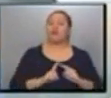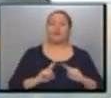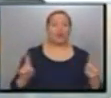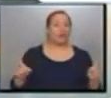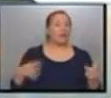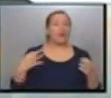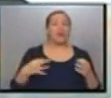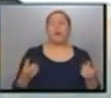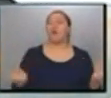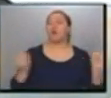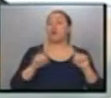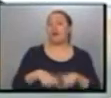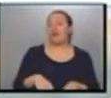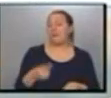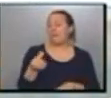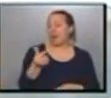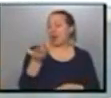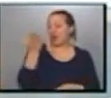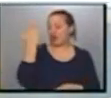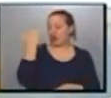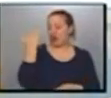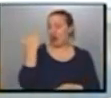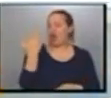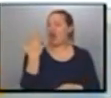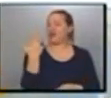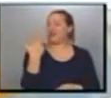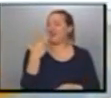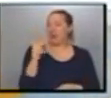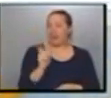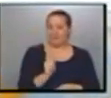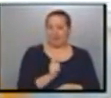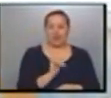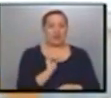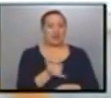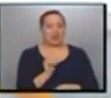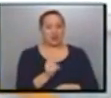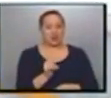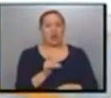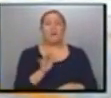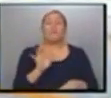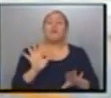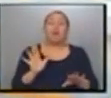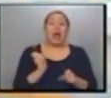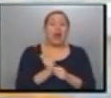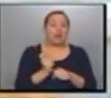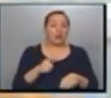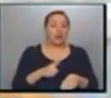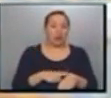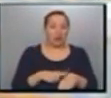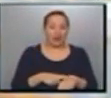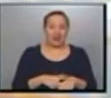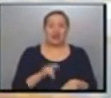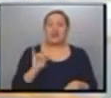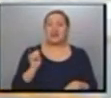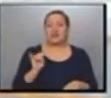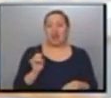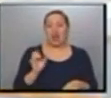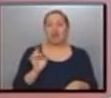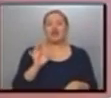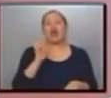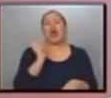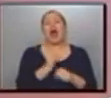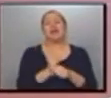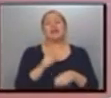retrotraen a lo que pagábamos hace dos o tres meses atrás. Sí, en forma momentánea. Claro, es momentáneo. Claro, sí, por ahora y solamente